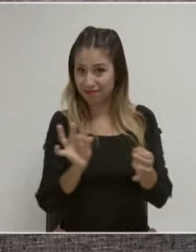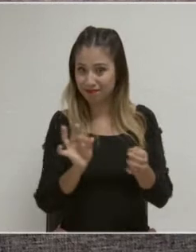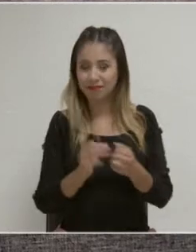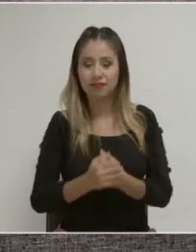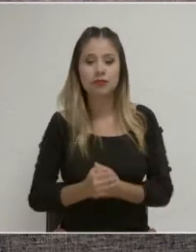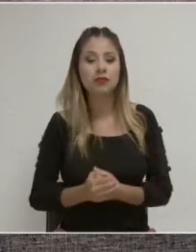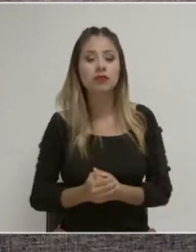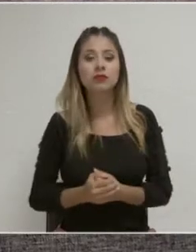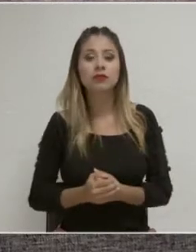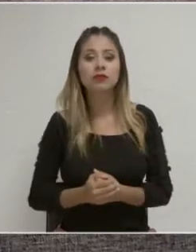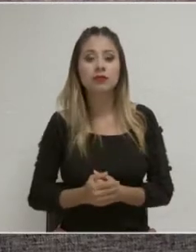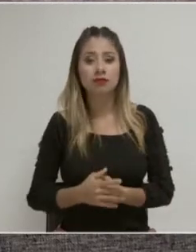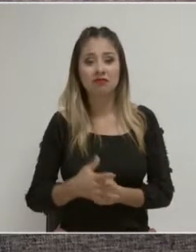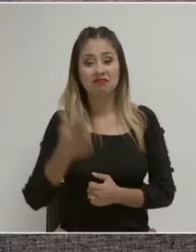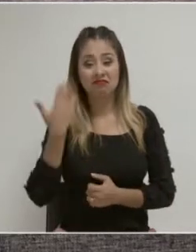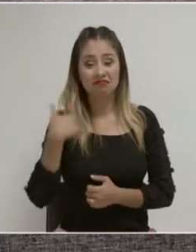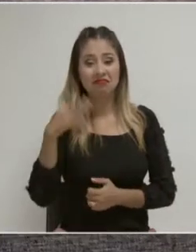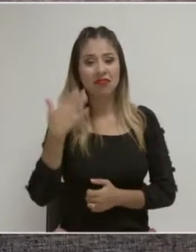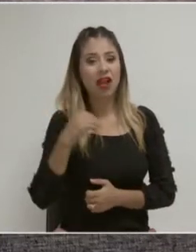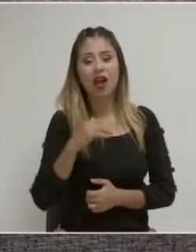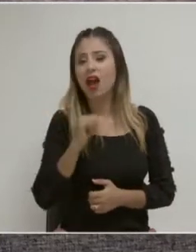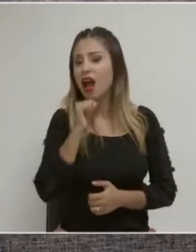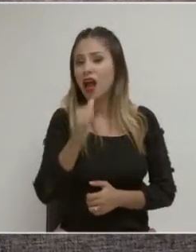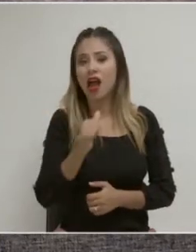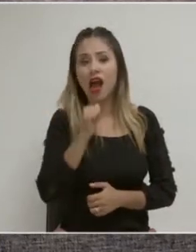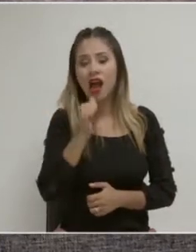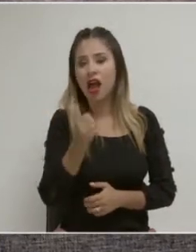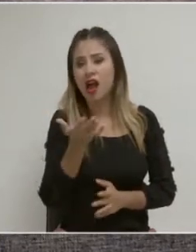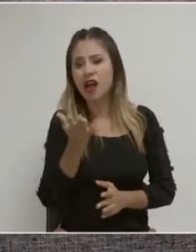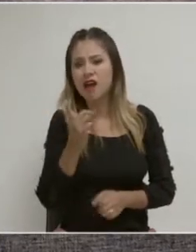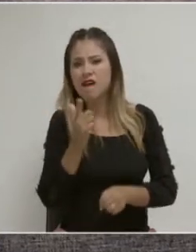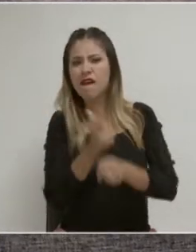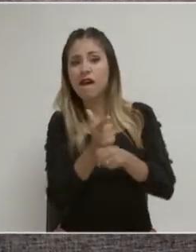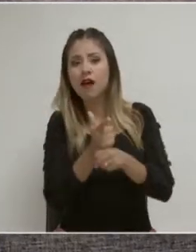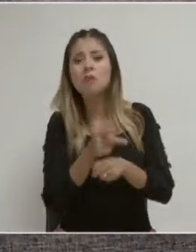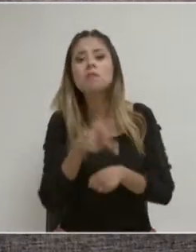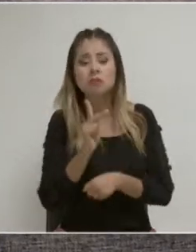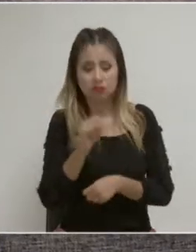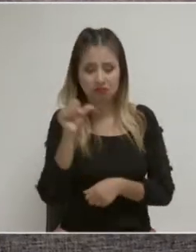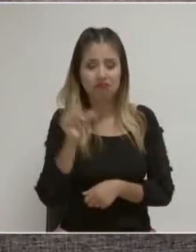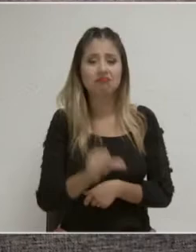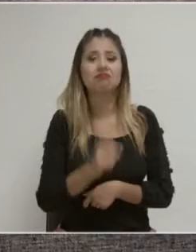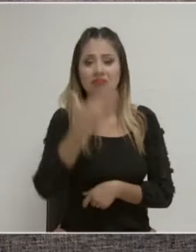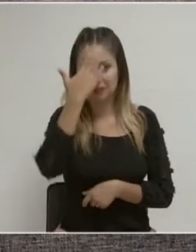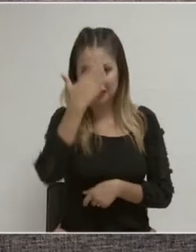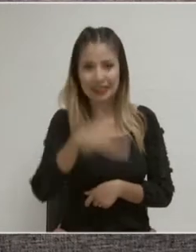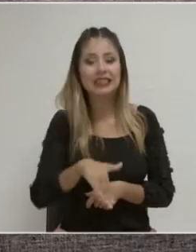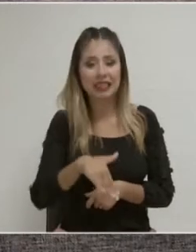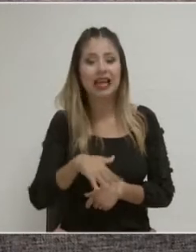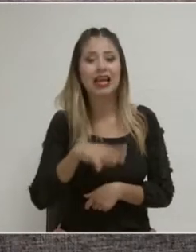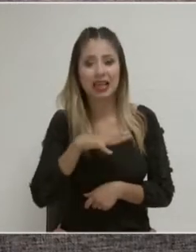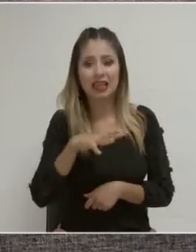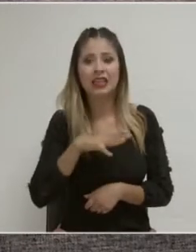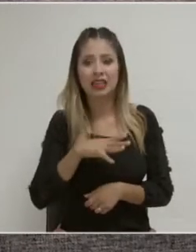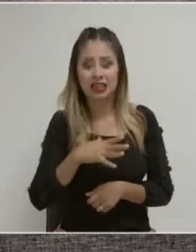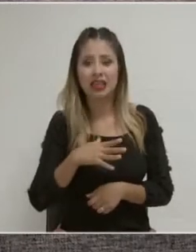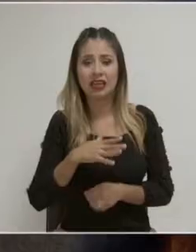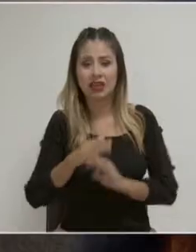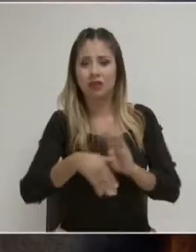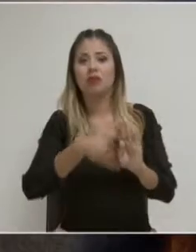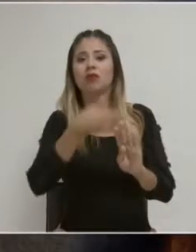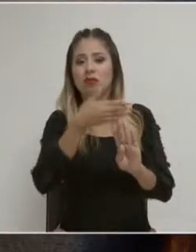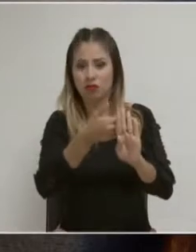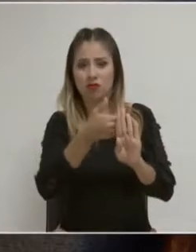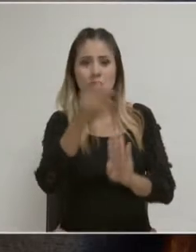violencia que no se había definido y que todavía hace falta que se convierta en